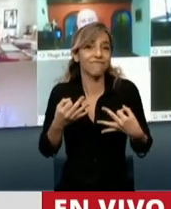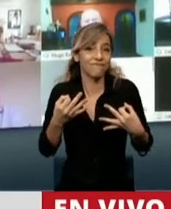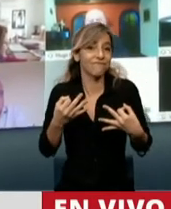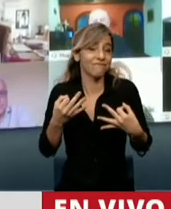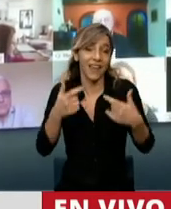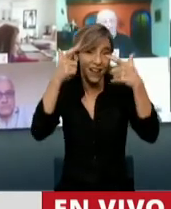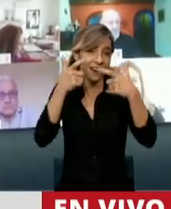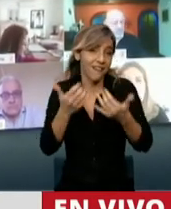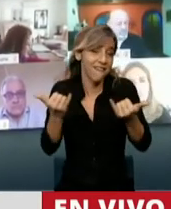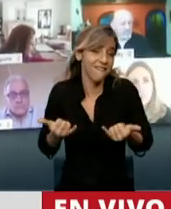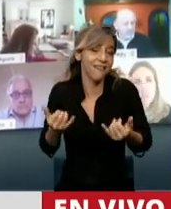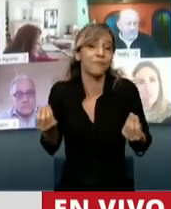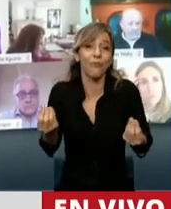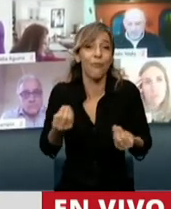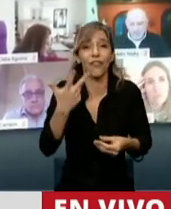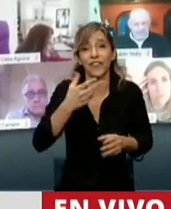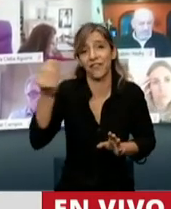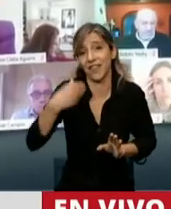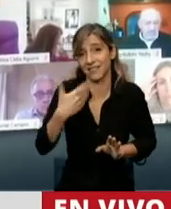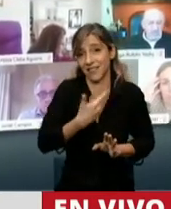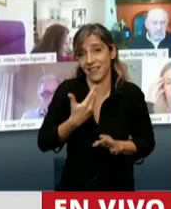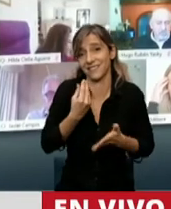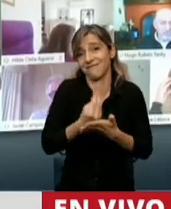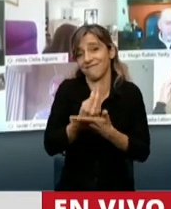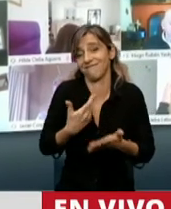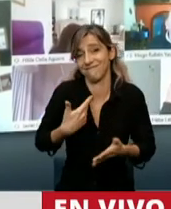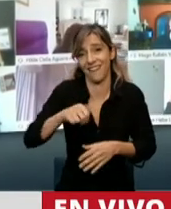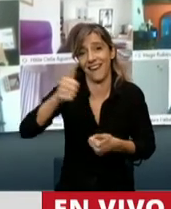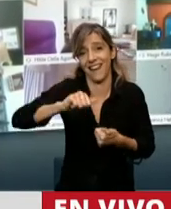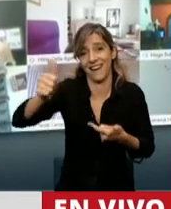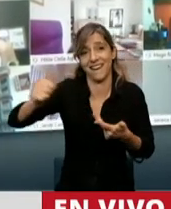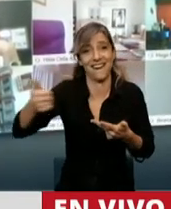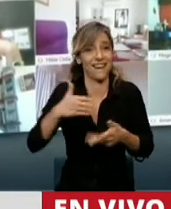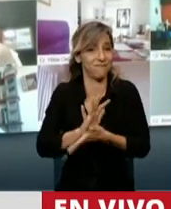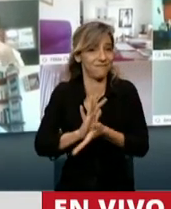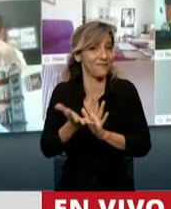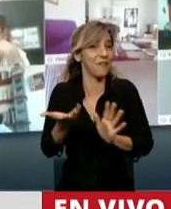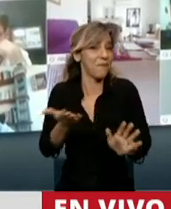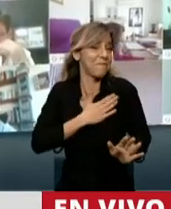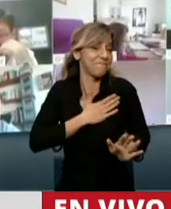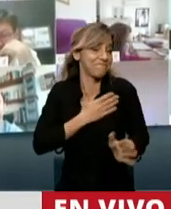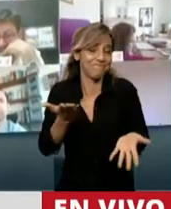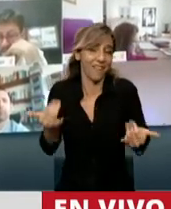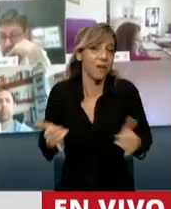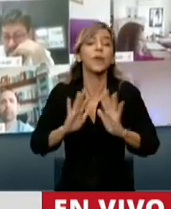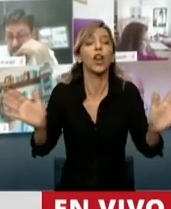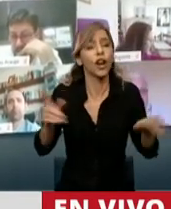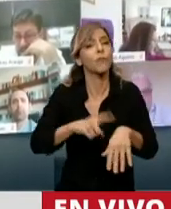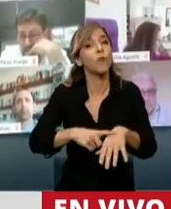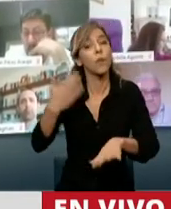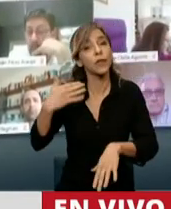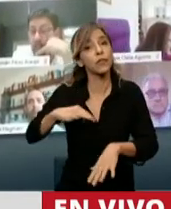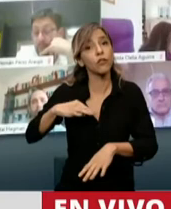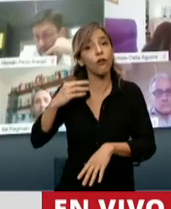ganado tres veces elecciones. Creo que es Perón y Cristina y nadie más. No tengo duda que es la reina de corazones de los argentinos. Pero digo, en esa moratoria del 2008,